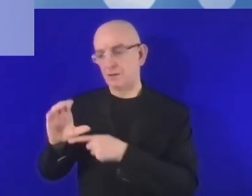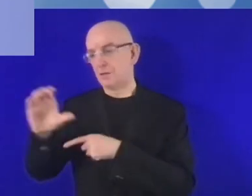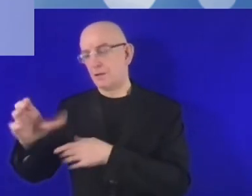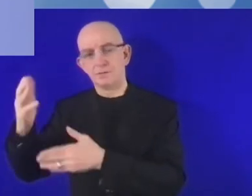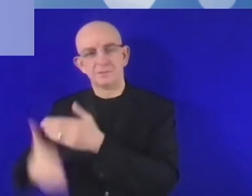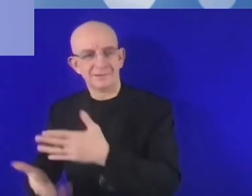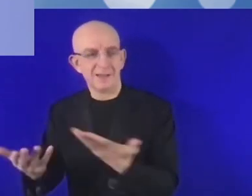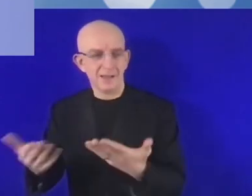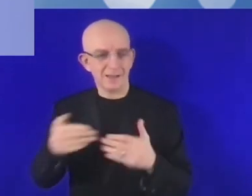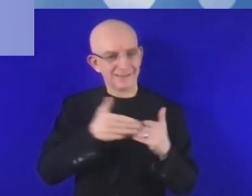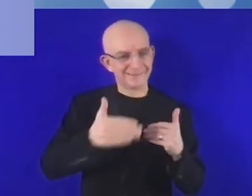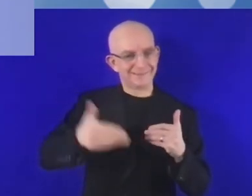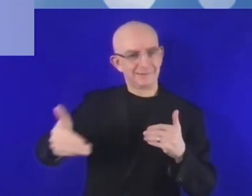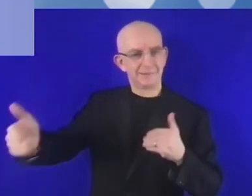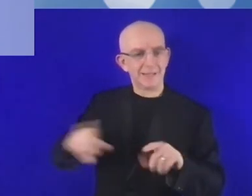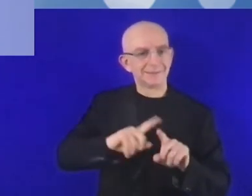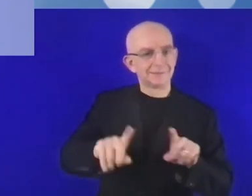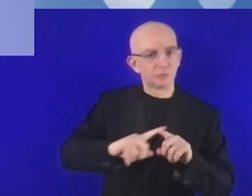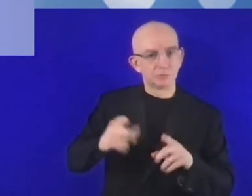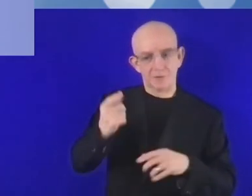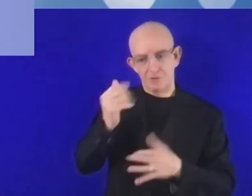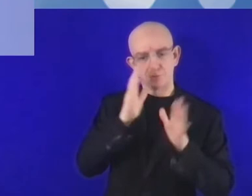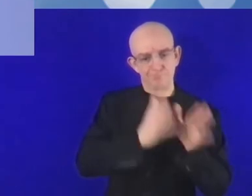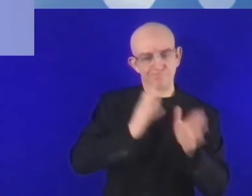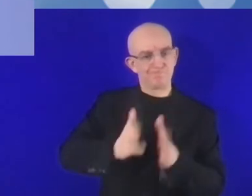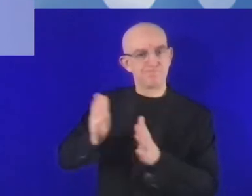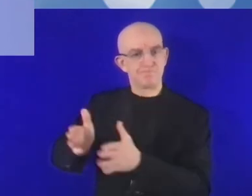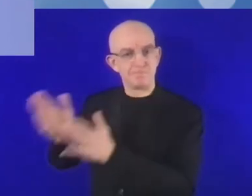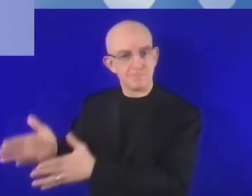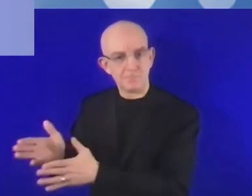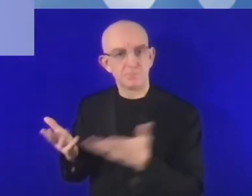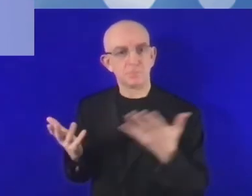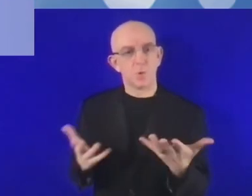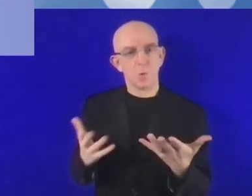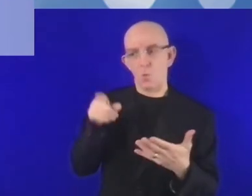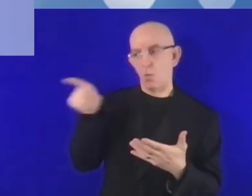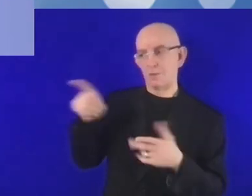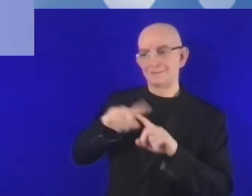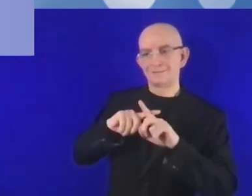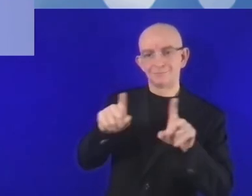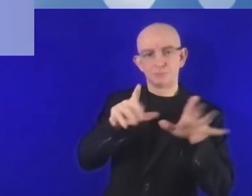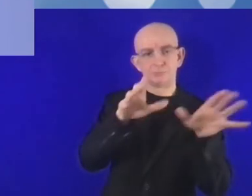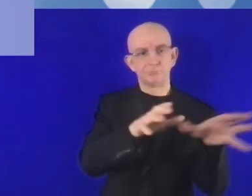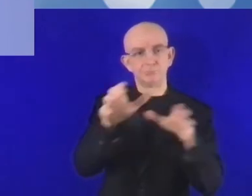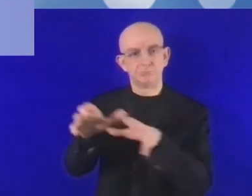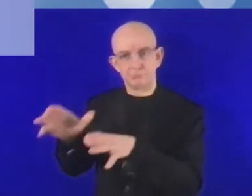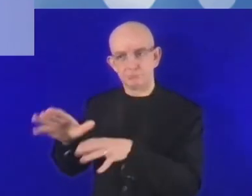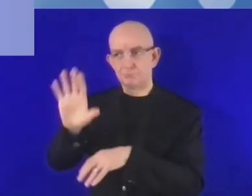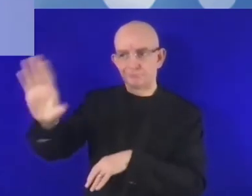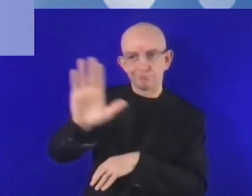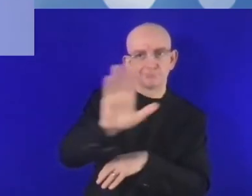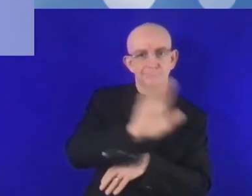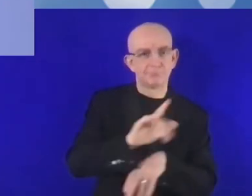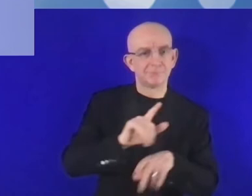de su funcionamiento necesita otro modelo de financiación y después en las fases posteriores